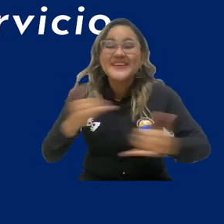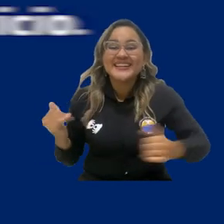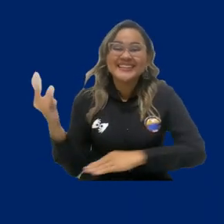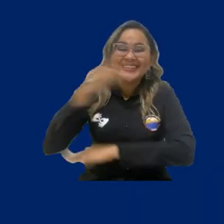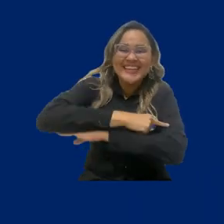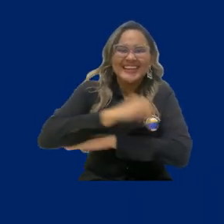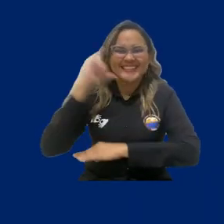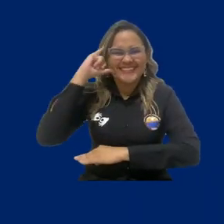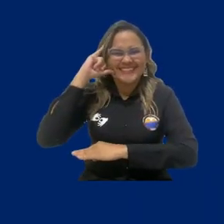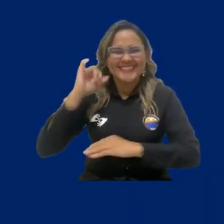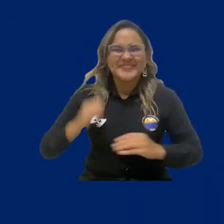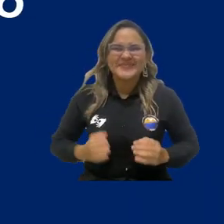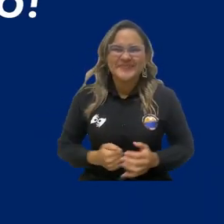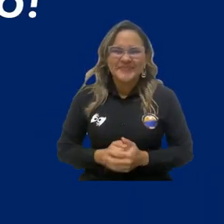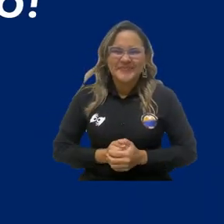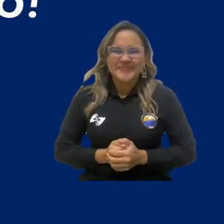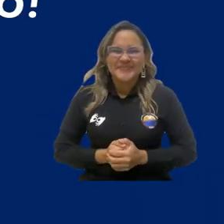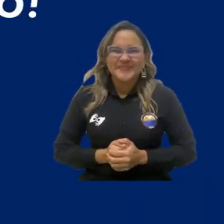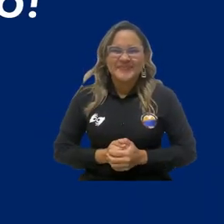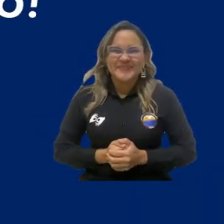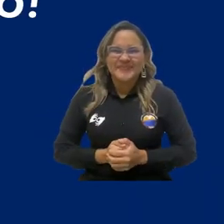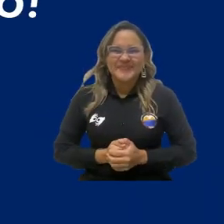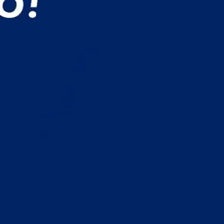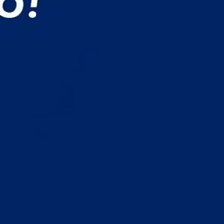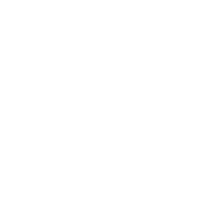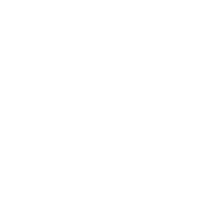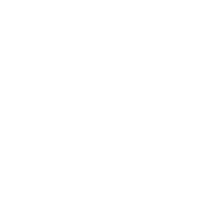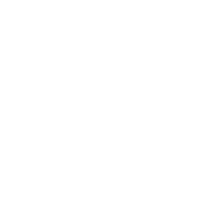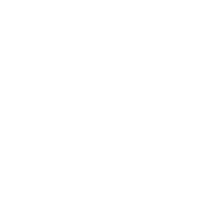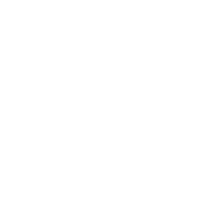de servicio. ¡Feliz Día del Psicólogo!